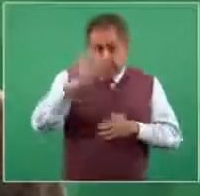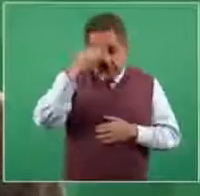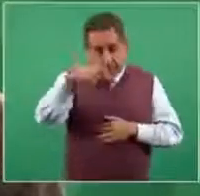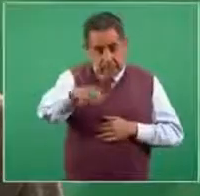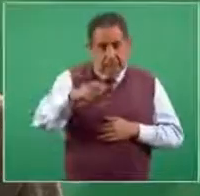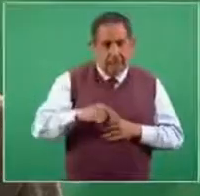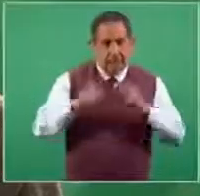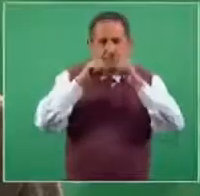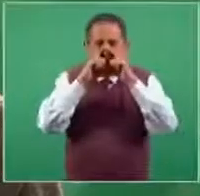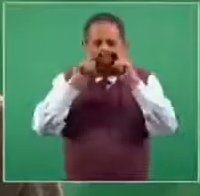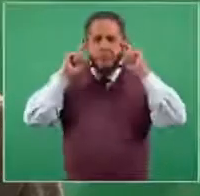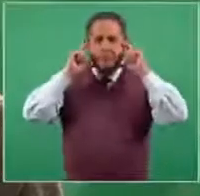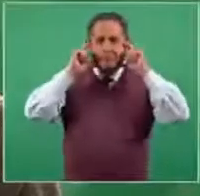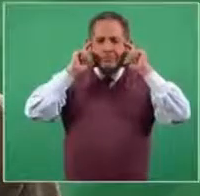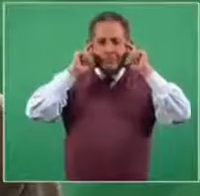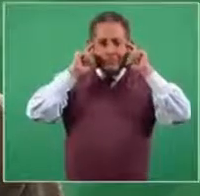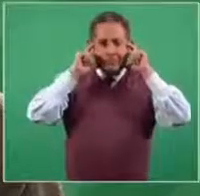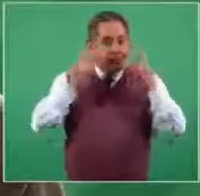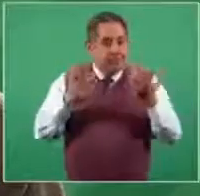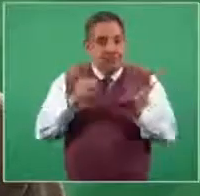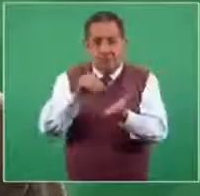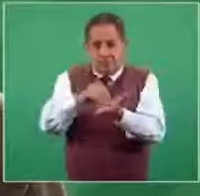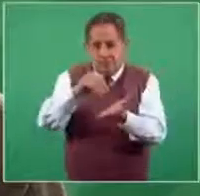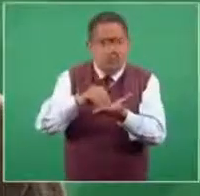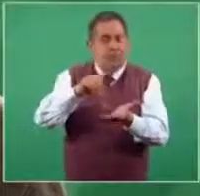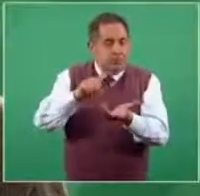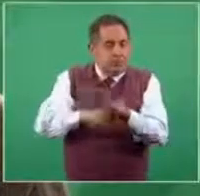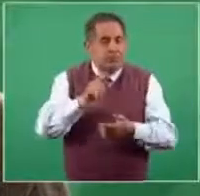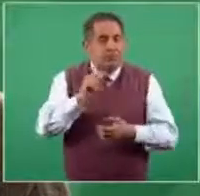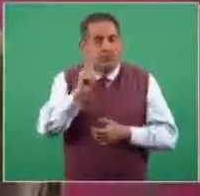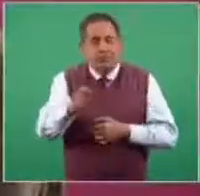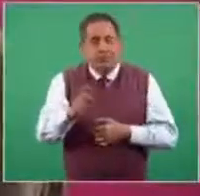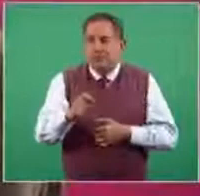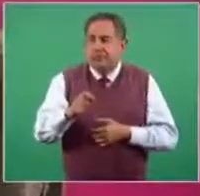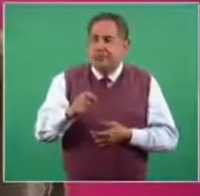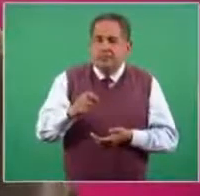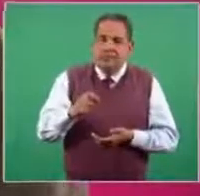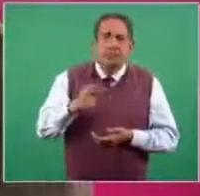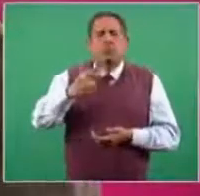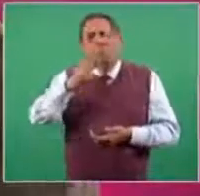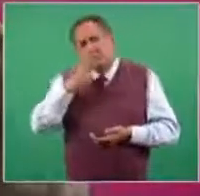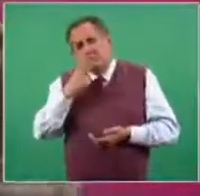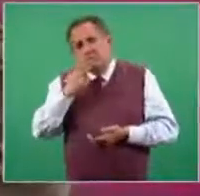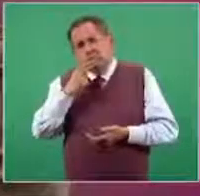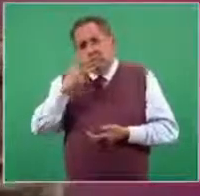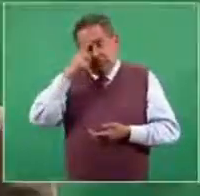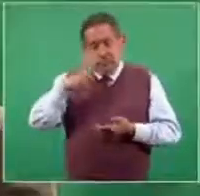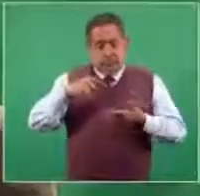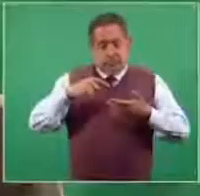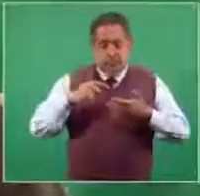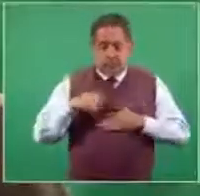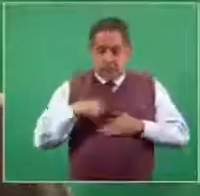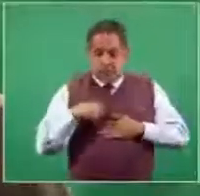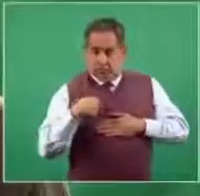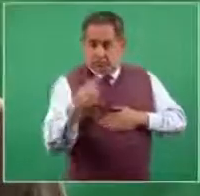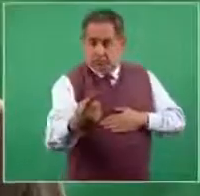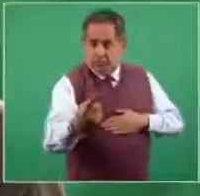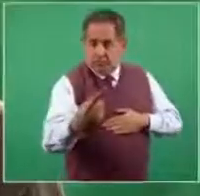el famoso cubrebocas. Sigue siendo un instrumento mayormente útil para no expulsar